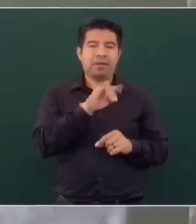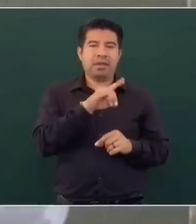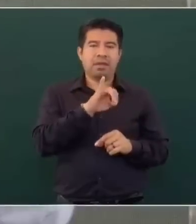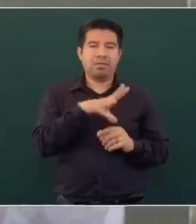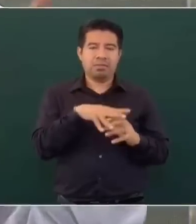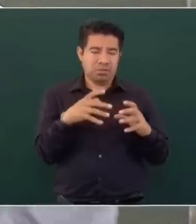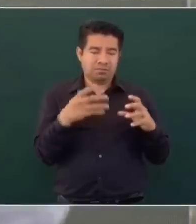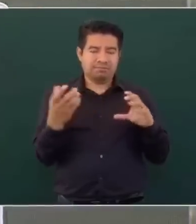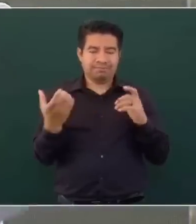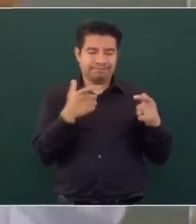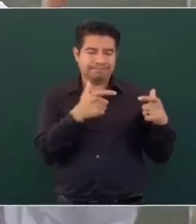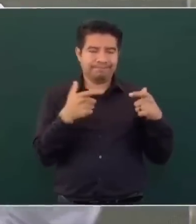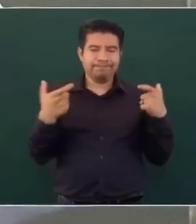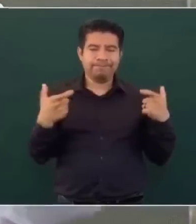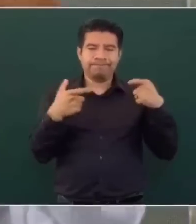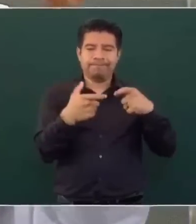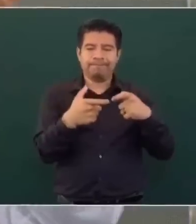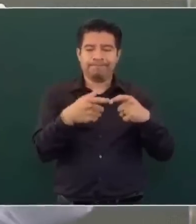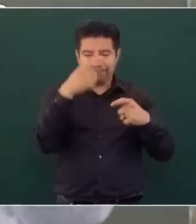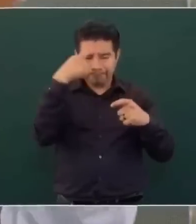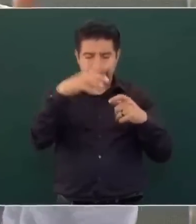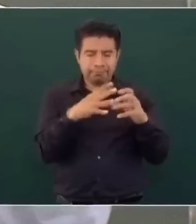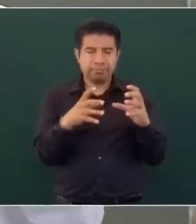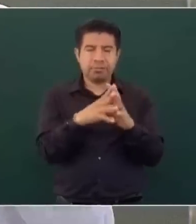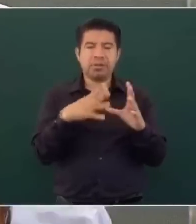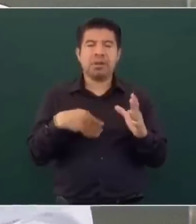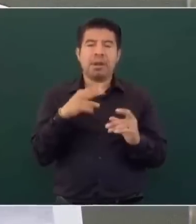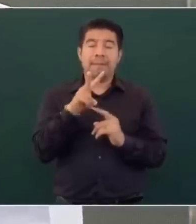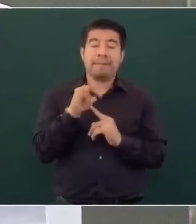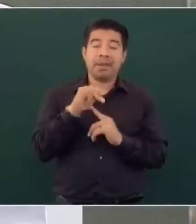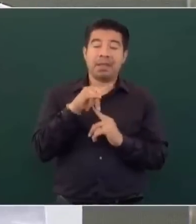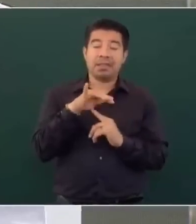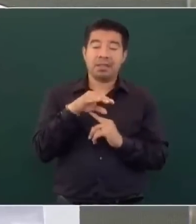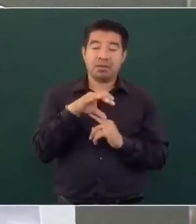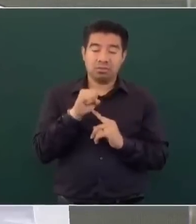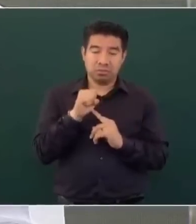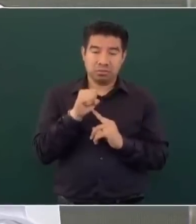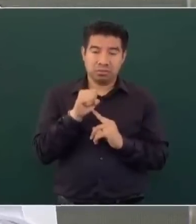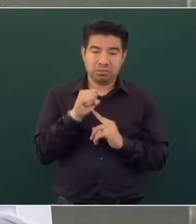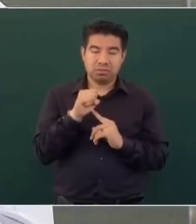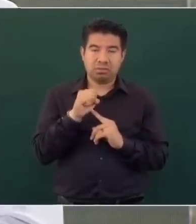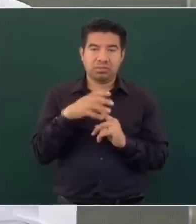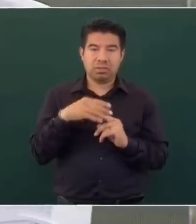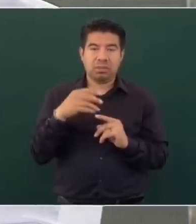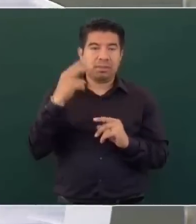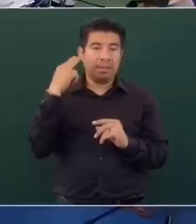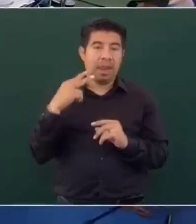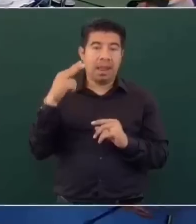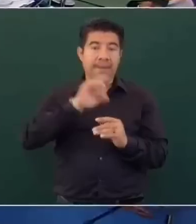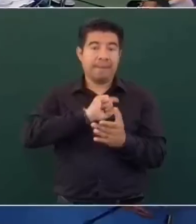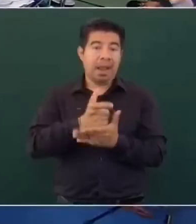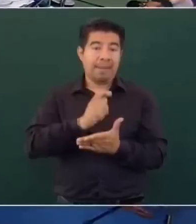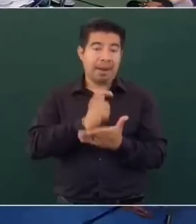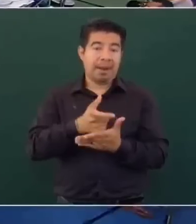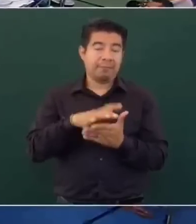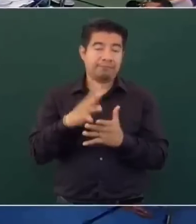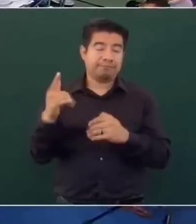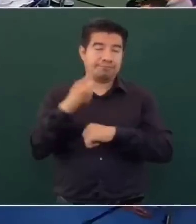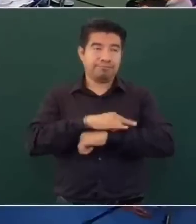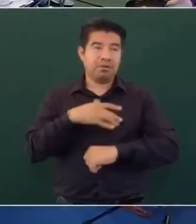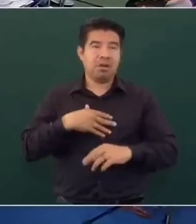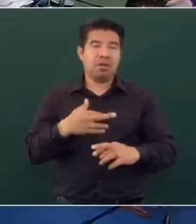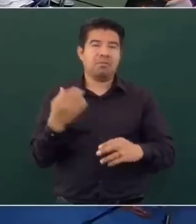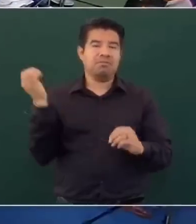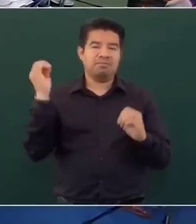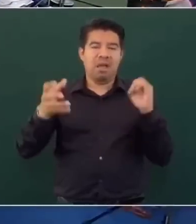sus viáticos, para vivir colmados de